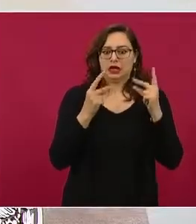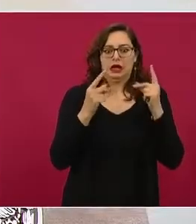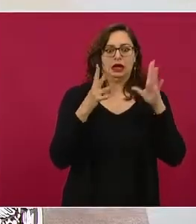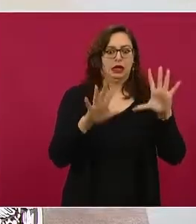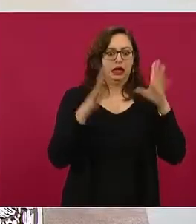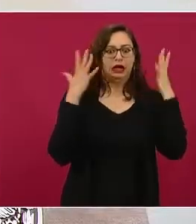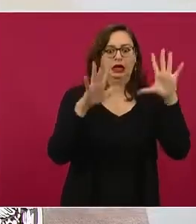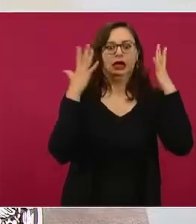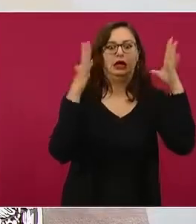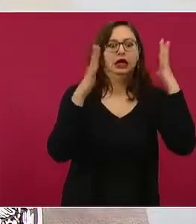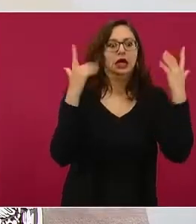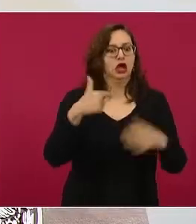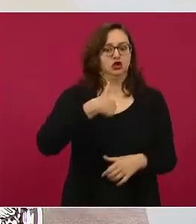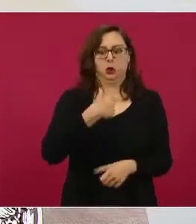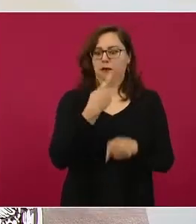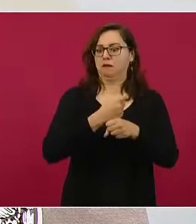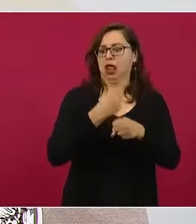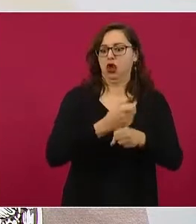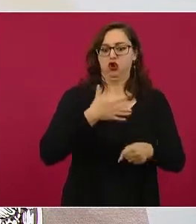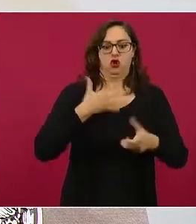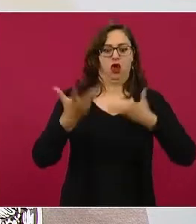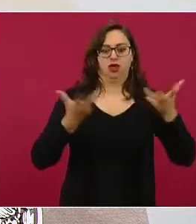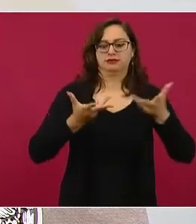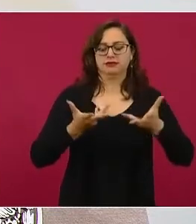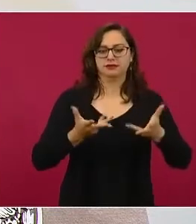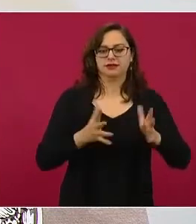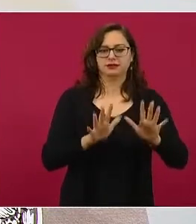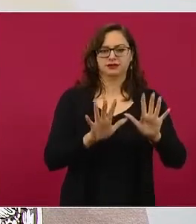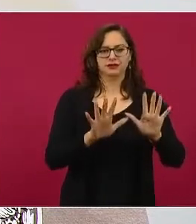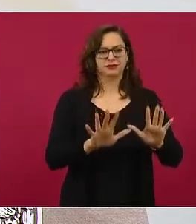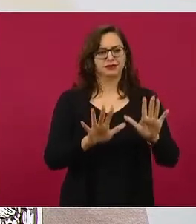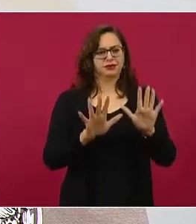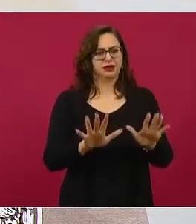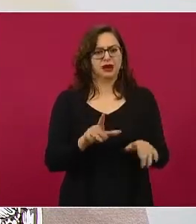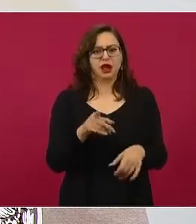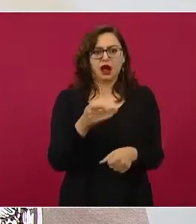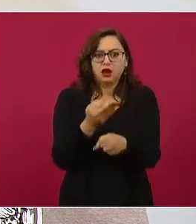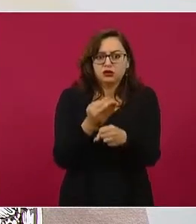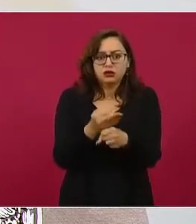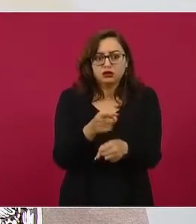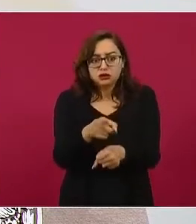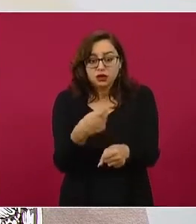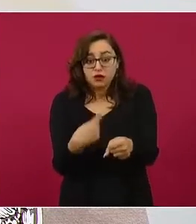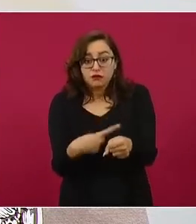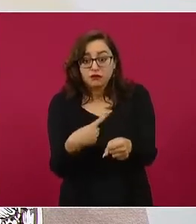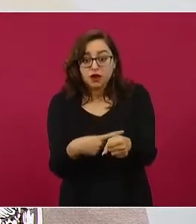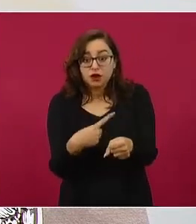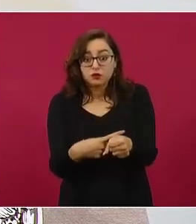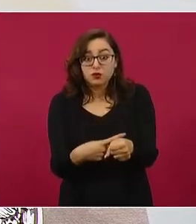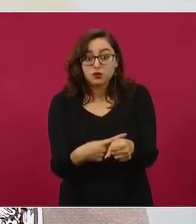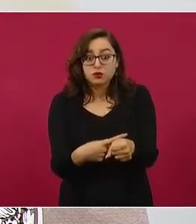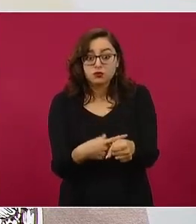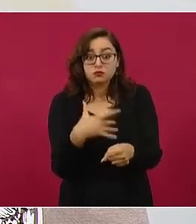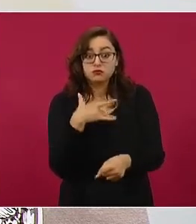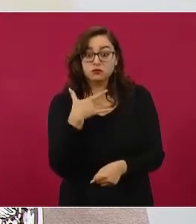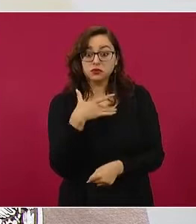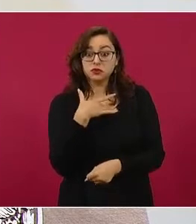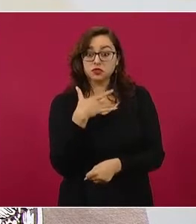acciones poco útiles. Como decíamos hace un rato, si se está enfermo en este momento, donde hay una variante